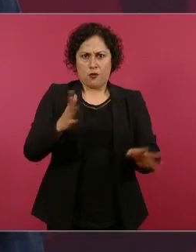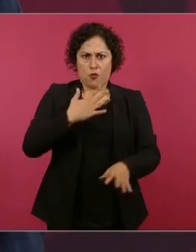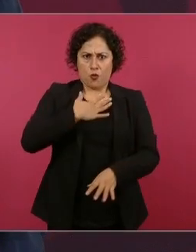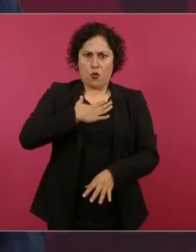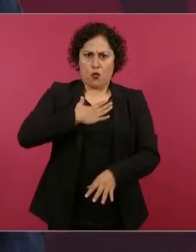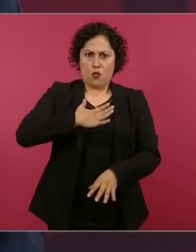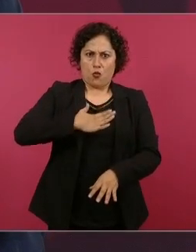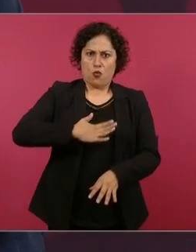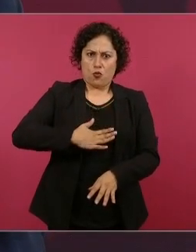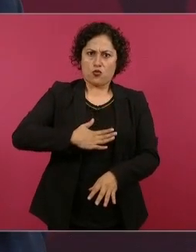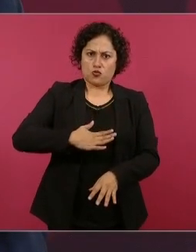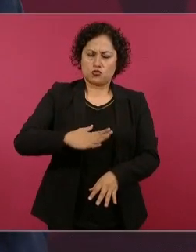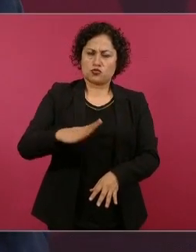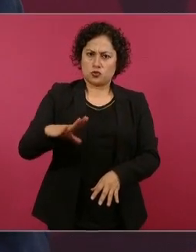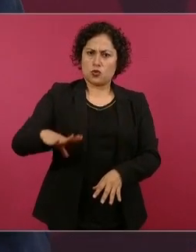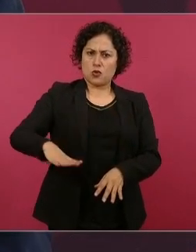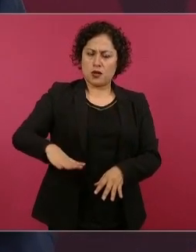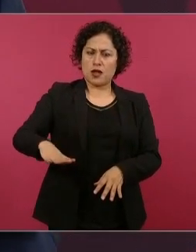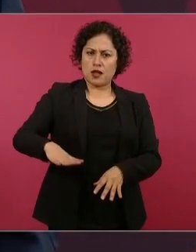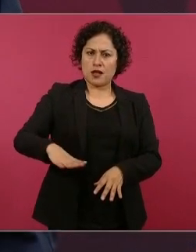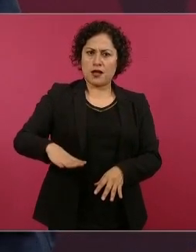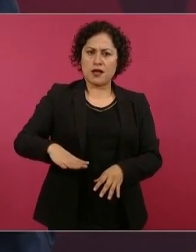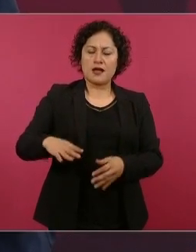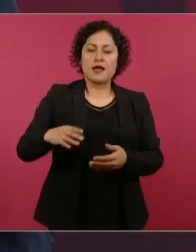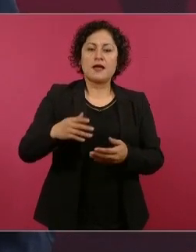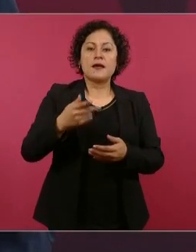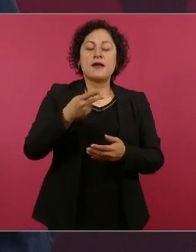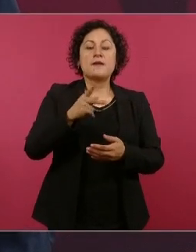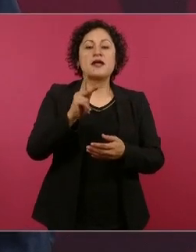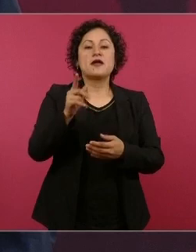con propósitos politiqueros,